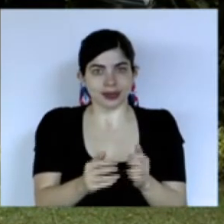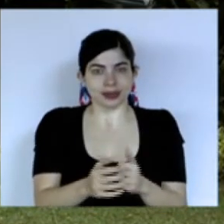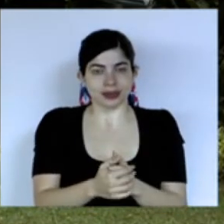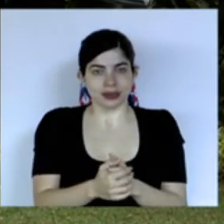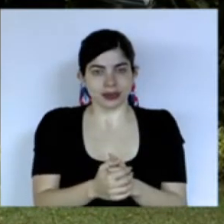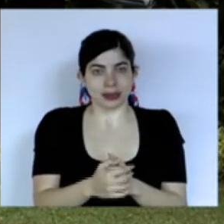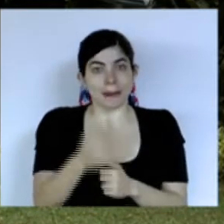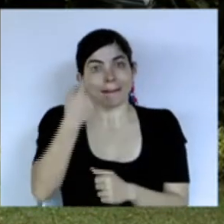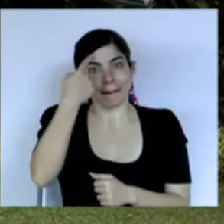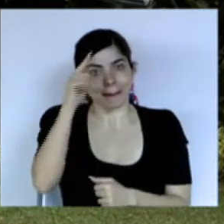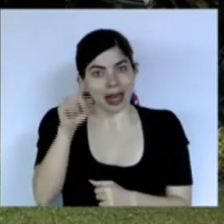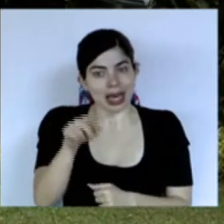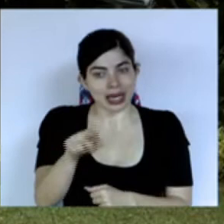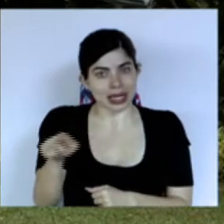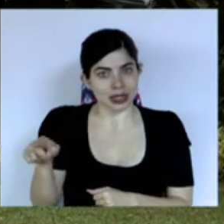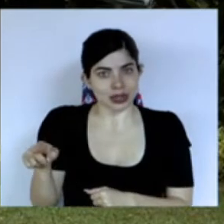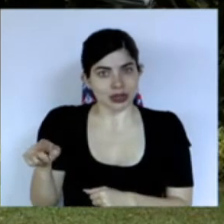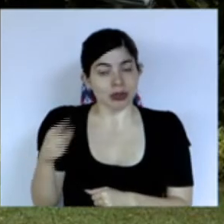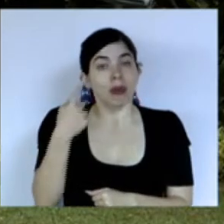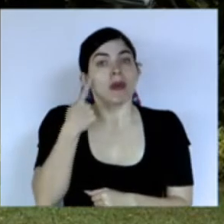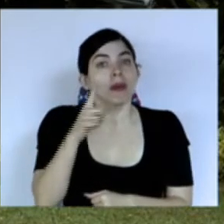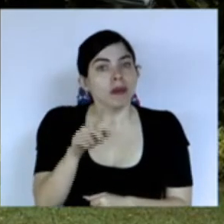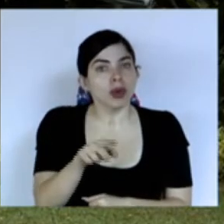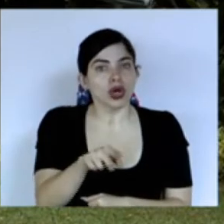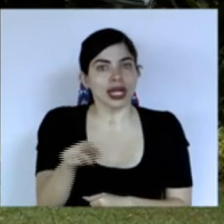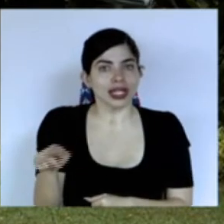para y por ellos y ellas